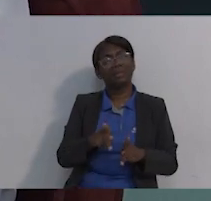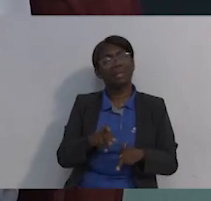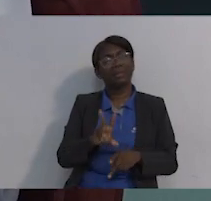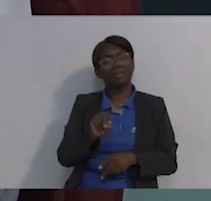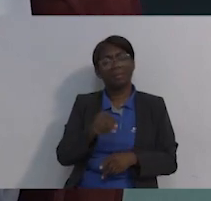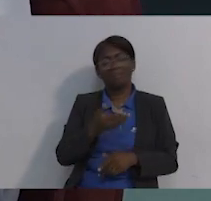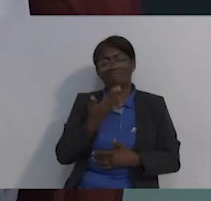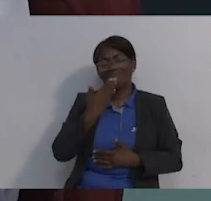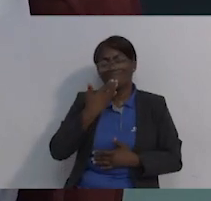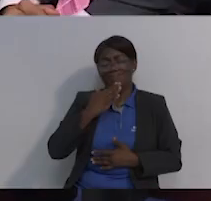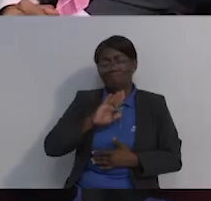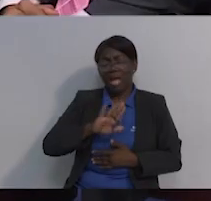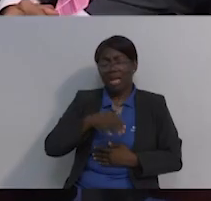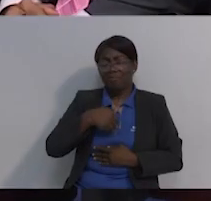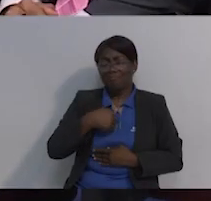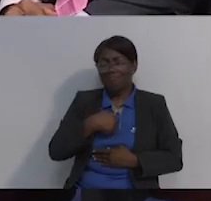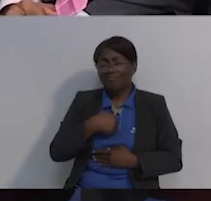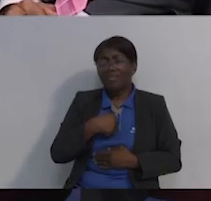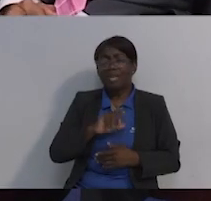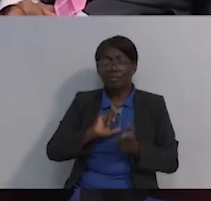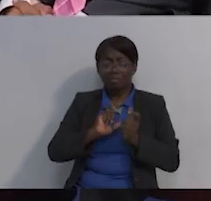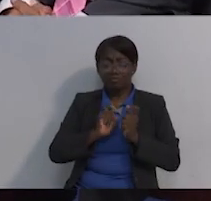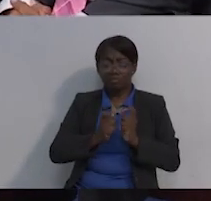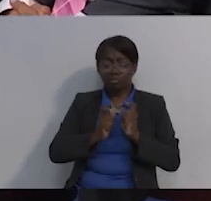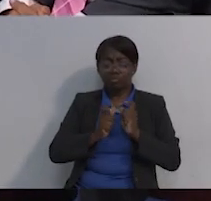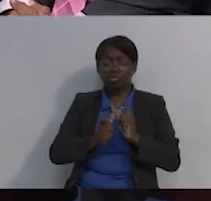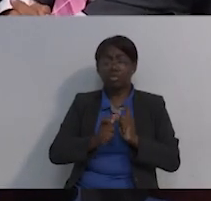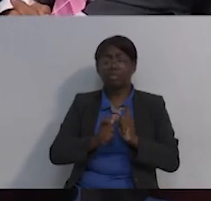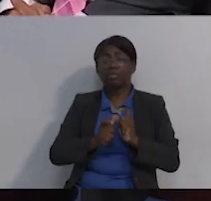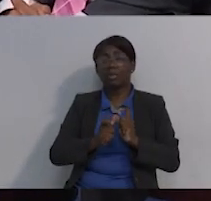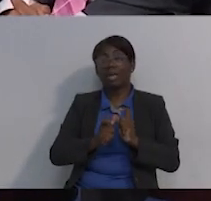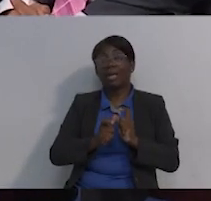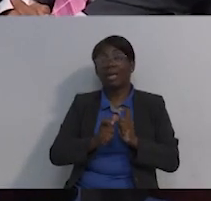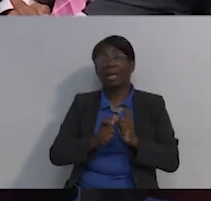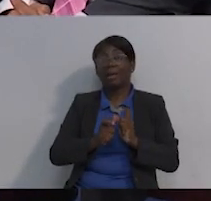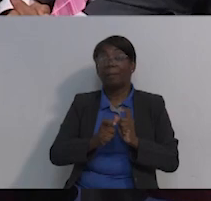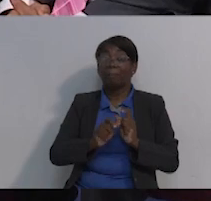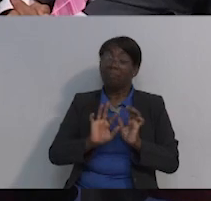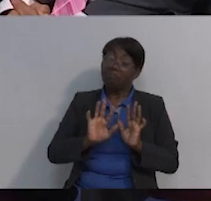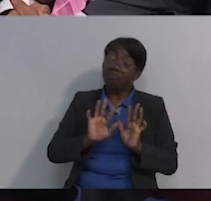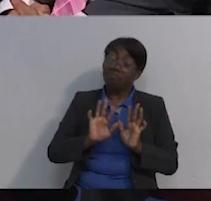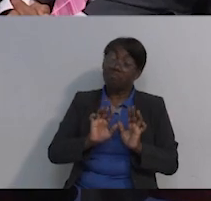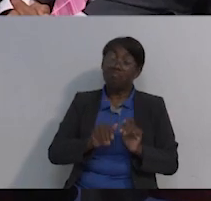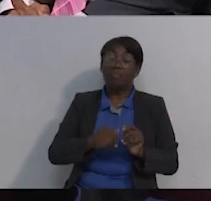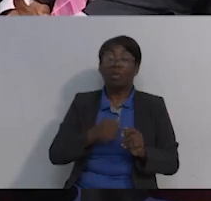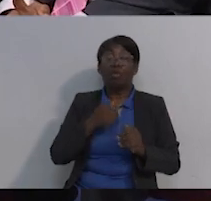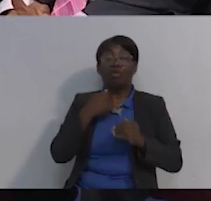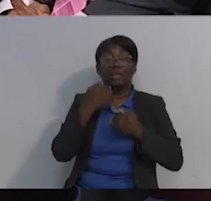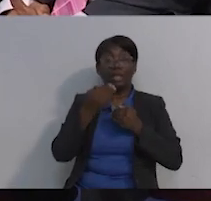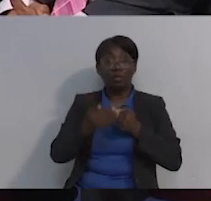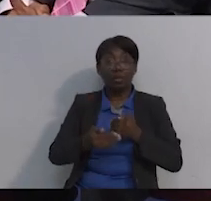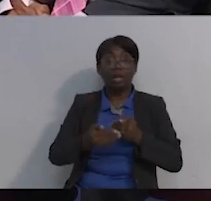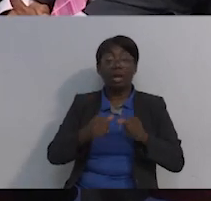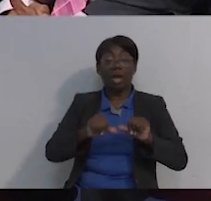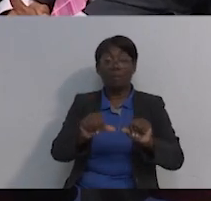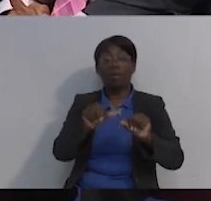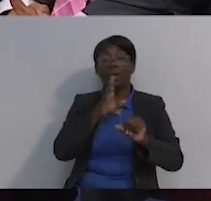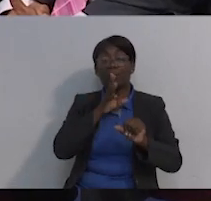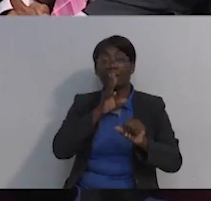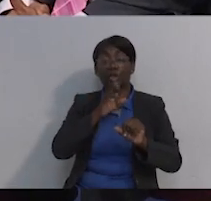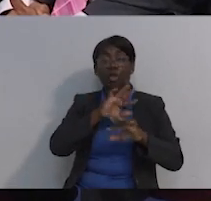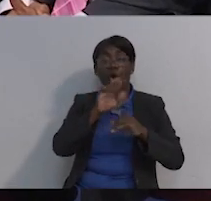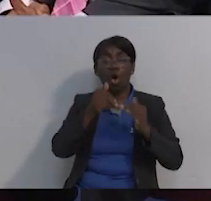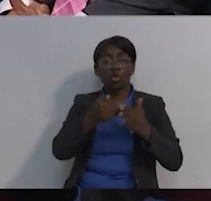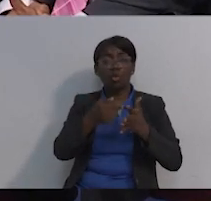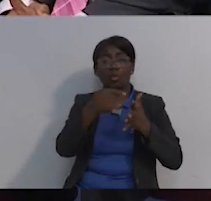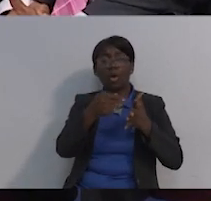Bueno, seguimos hablando sobre todas estas pequeñas experiencias y tal vez algunos tips que vamos a pedir